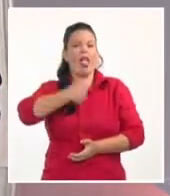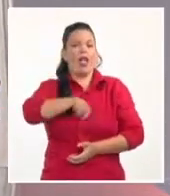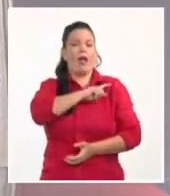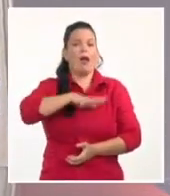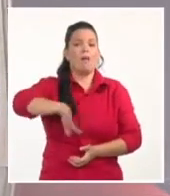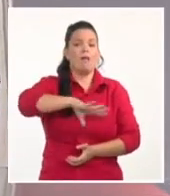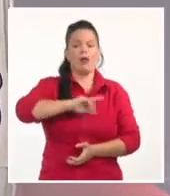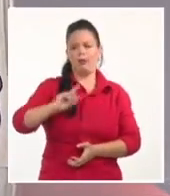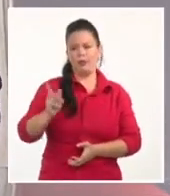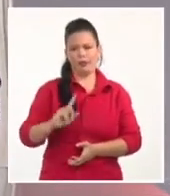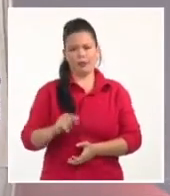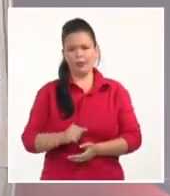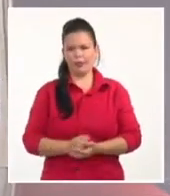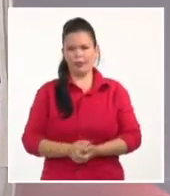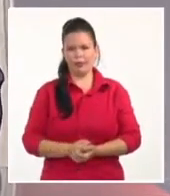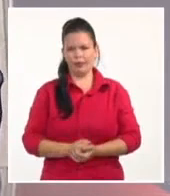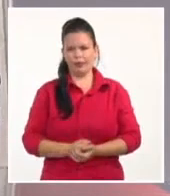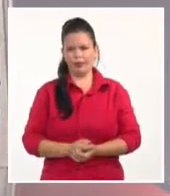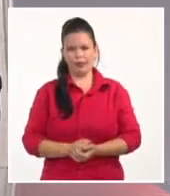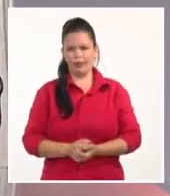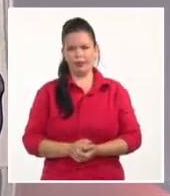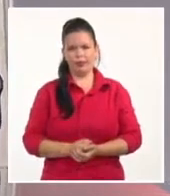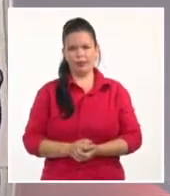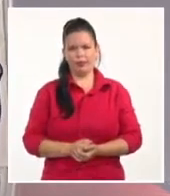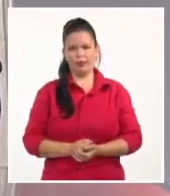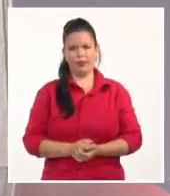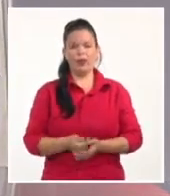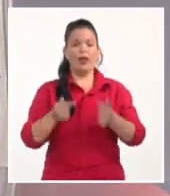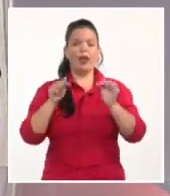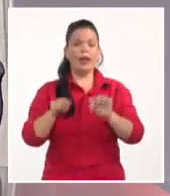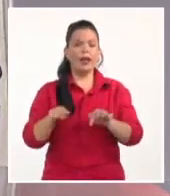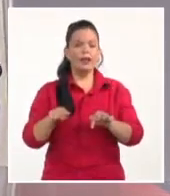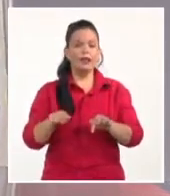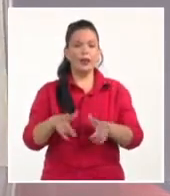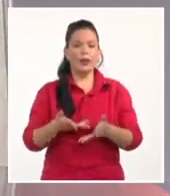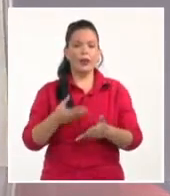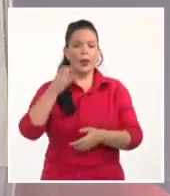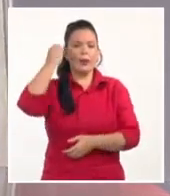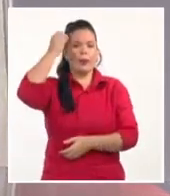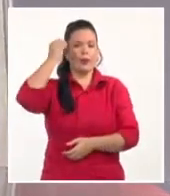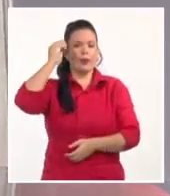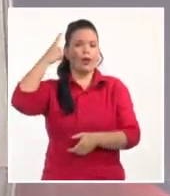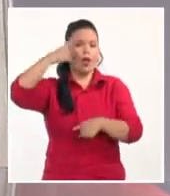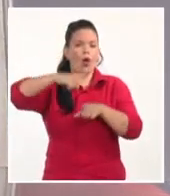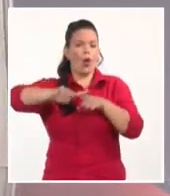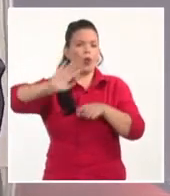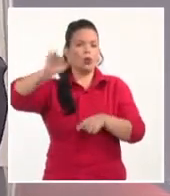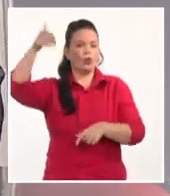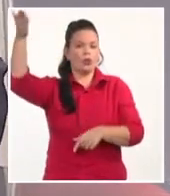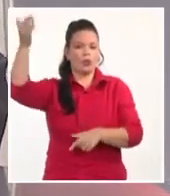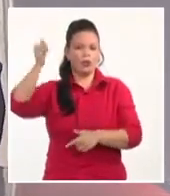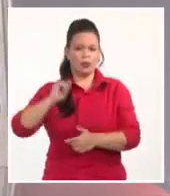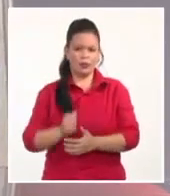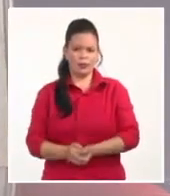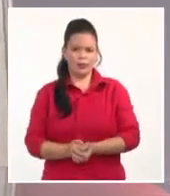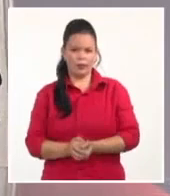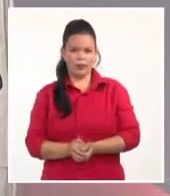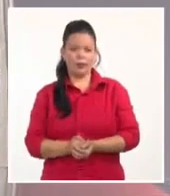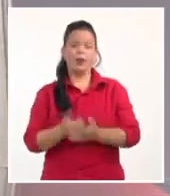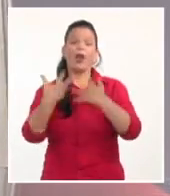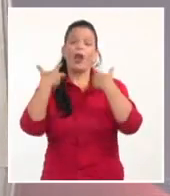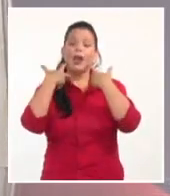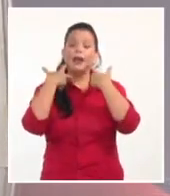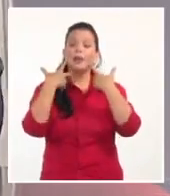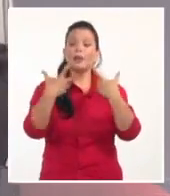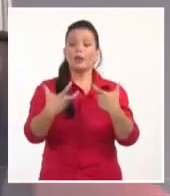Están detrás laboratorios, son los laboratorios transnacionales. Yo creo que la importancia que tiene la investigación de Julián, que no es la primera que la